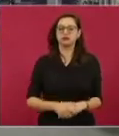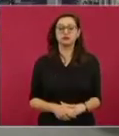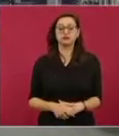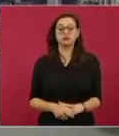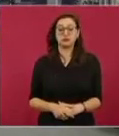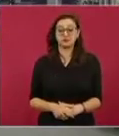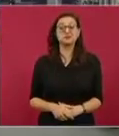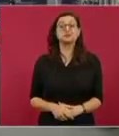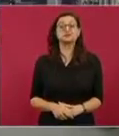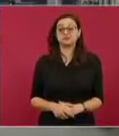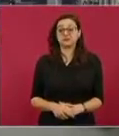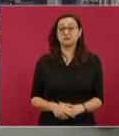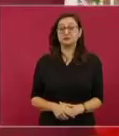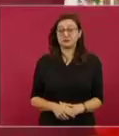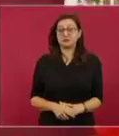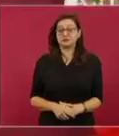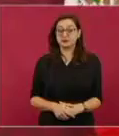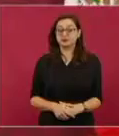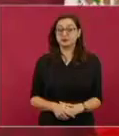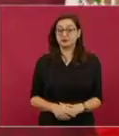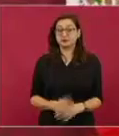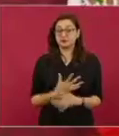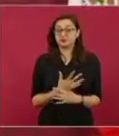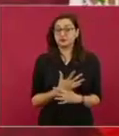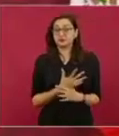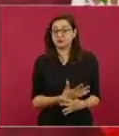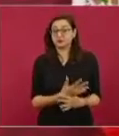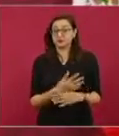arriba. O sea, de una muy buena fuente.